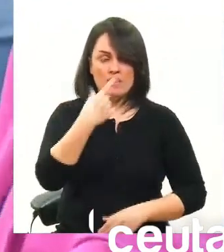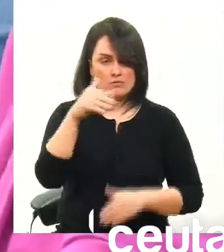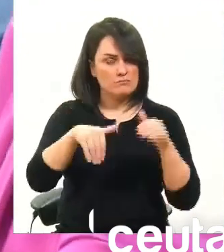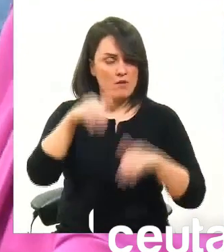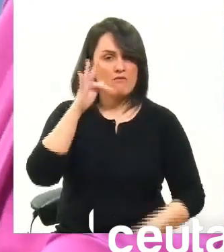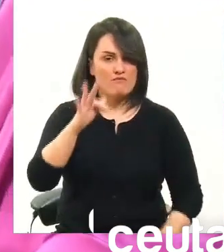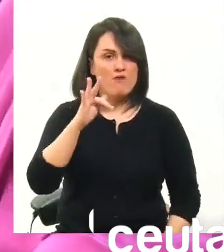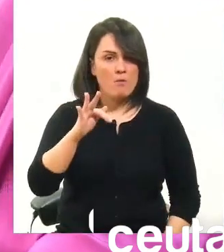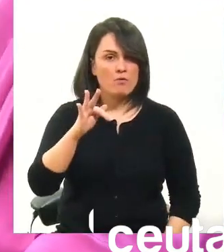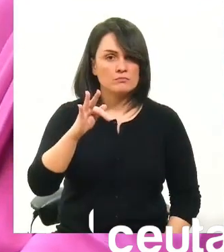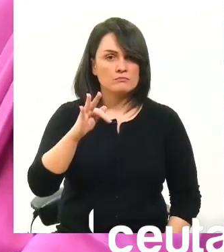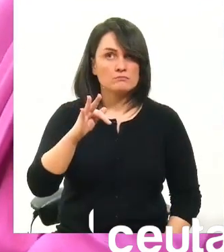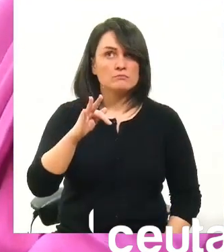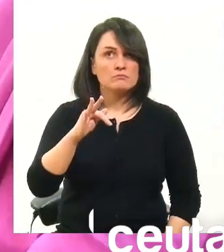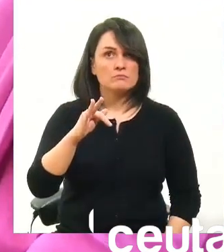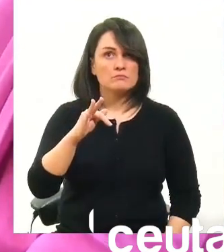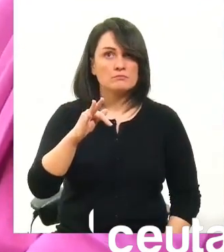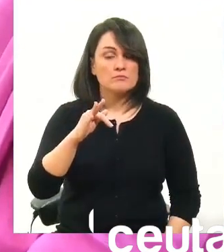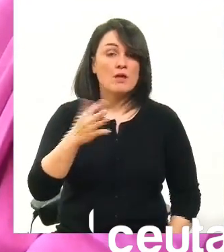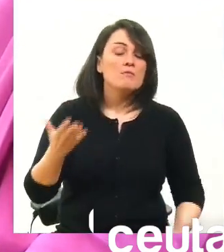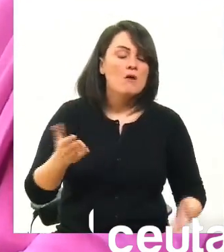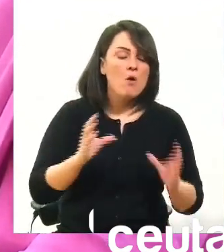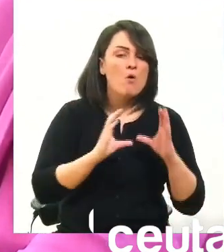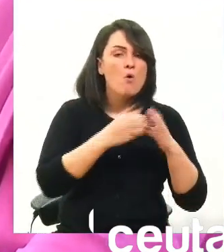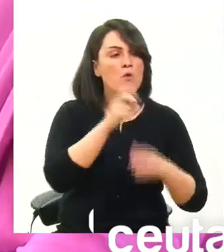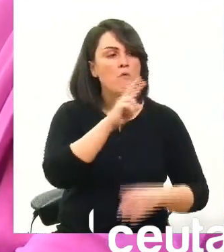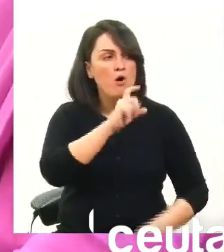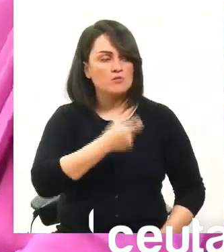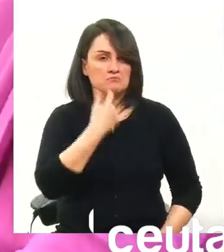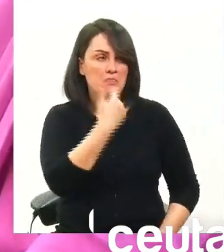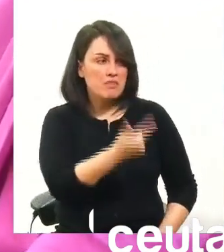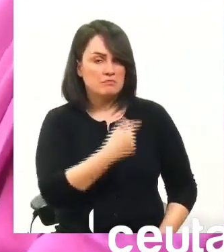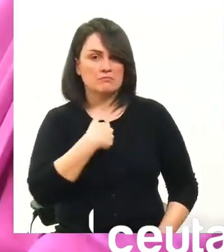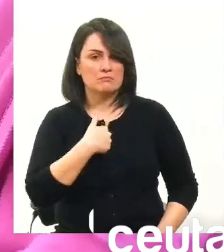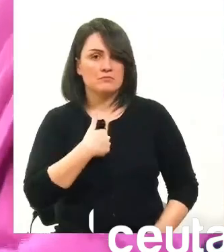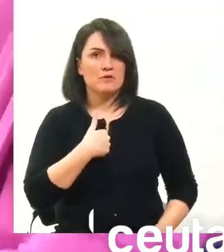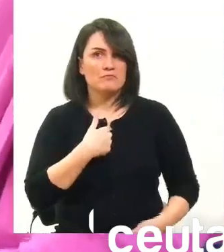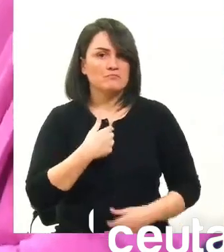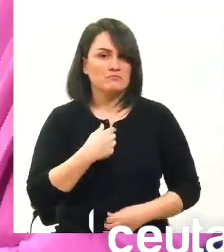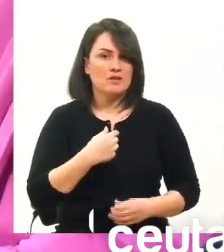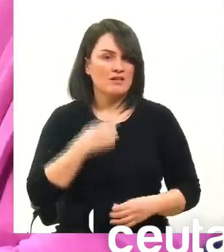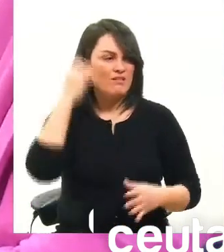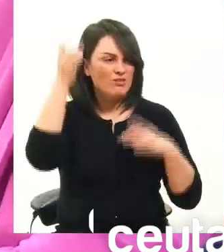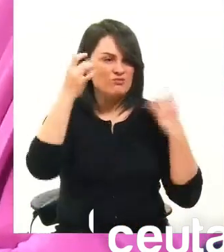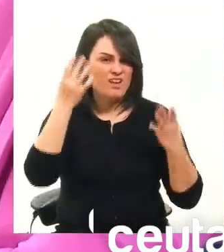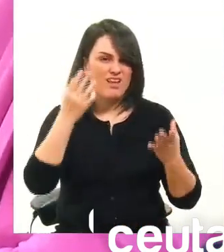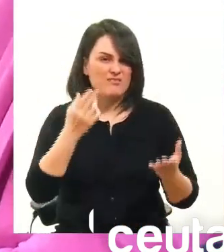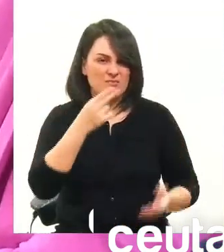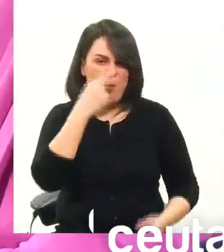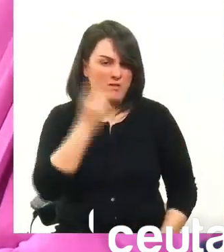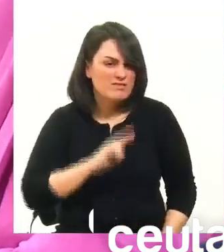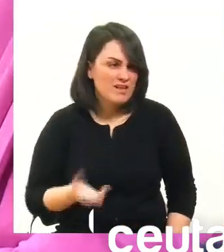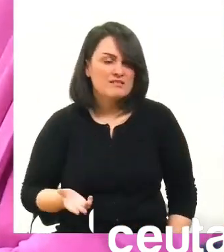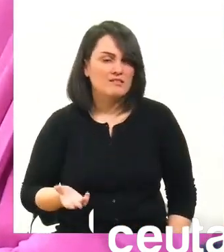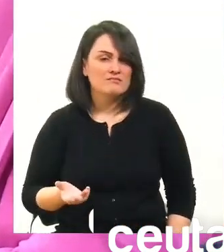esta asamblea bueno al grupo Vox solamente decirle que que no voy a perder tiempo con con sus chorradas y con su pataleo de niños pequeños